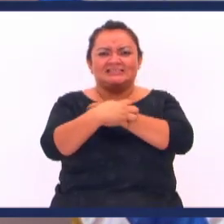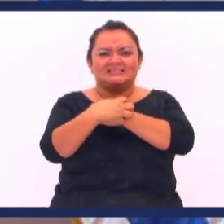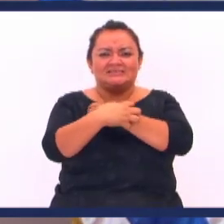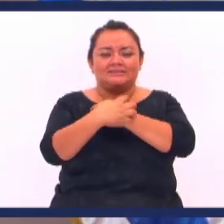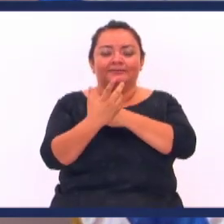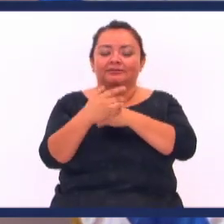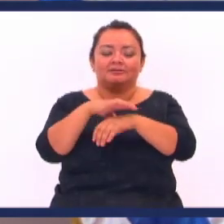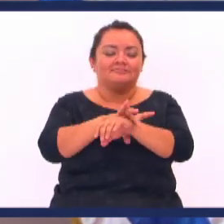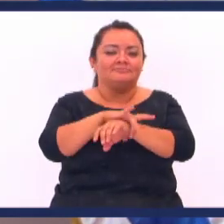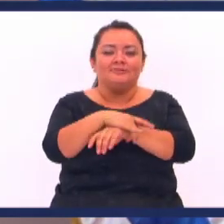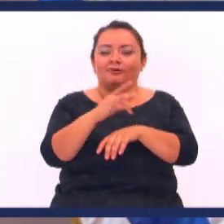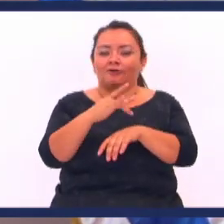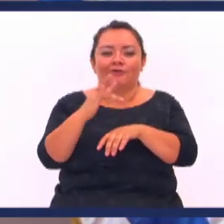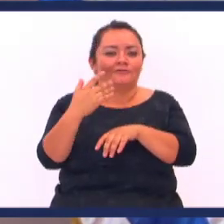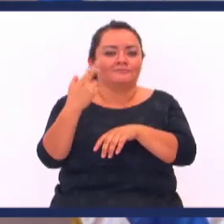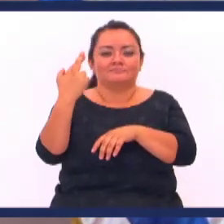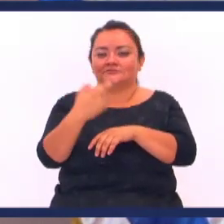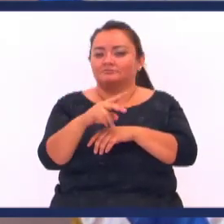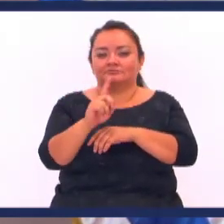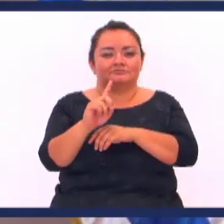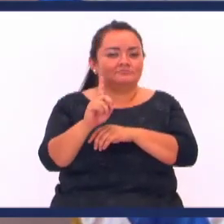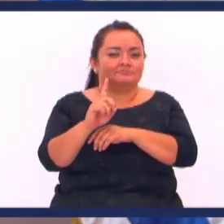Porque no era oro